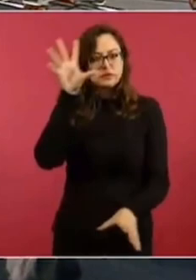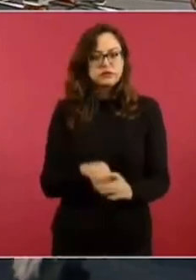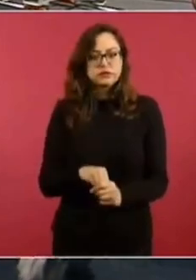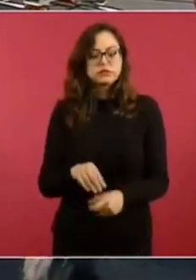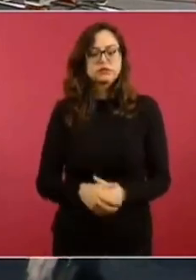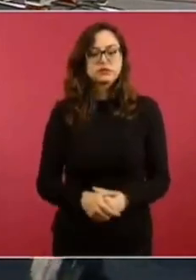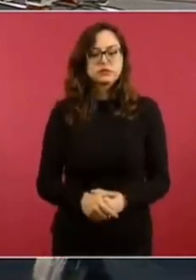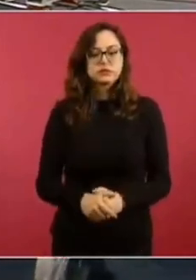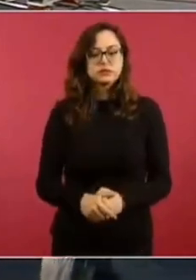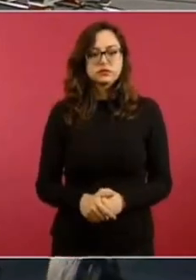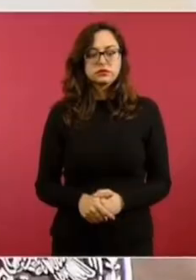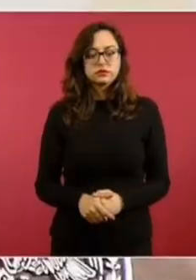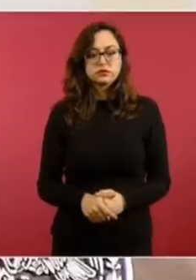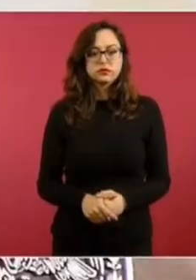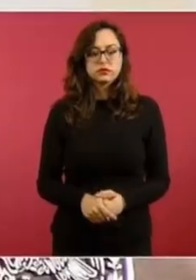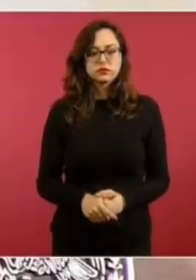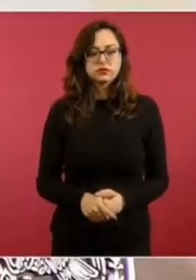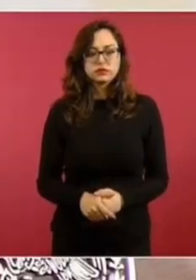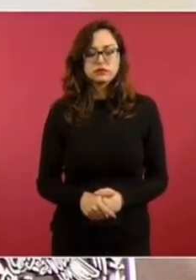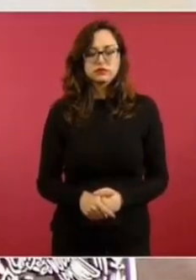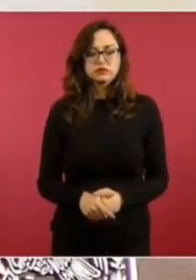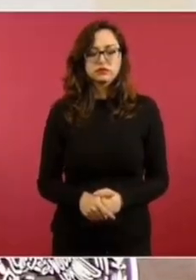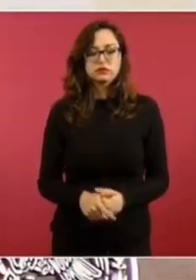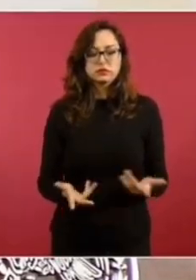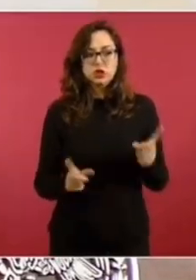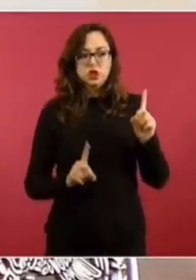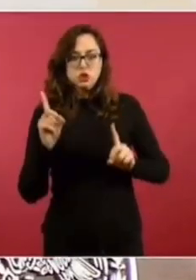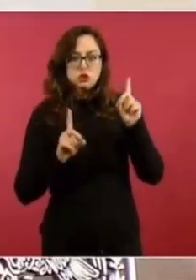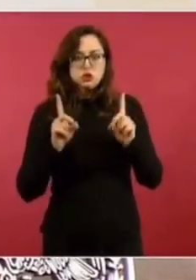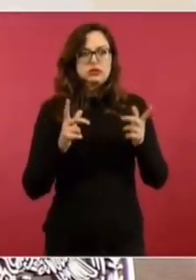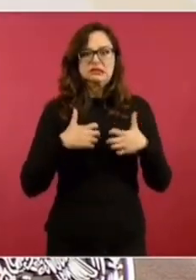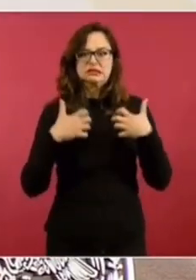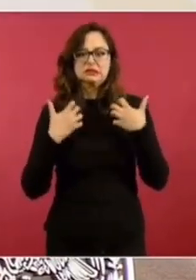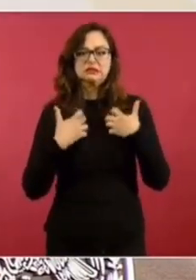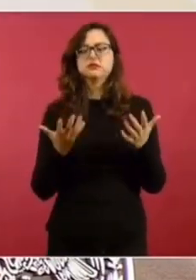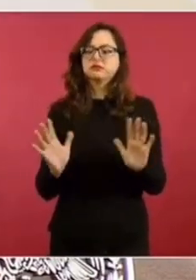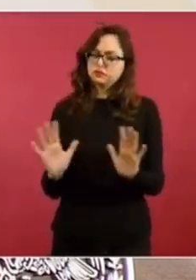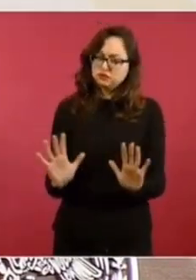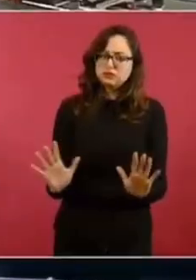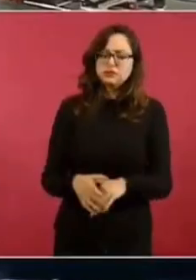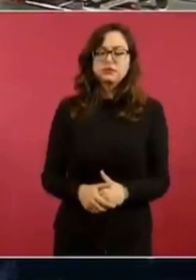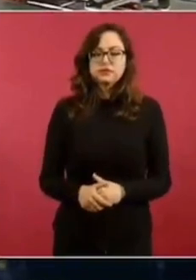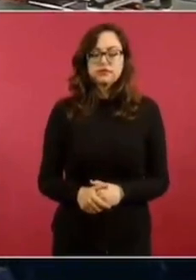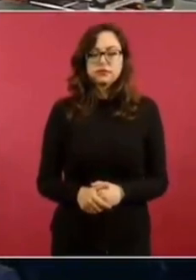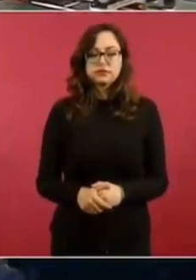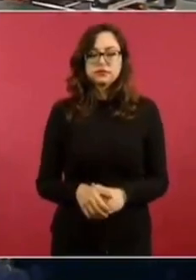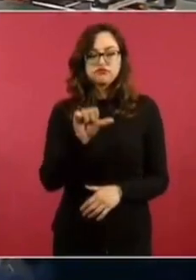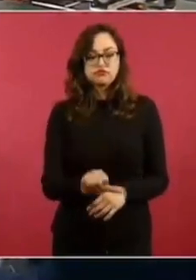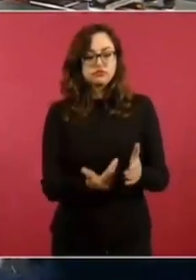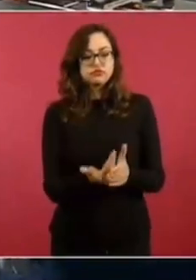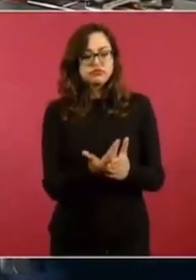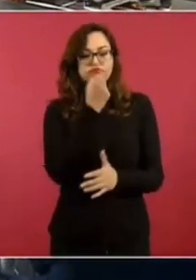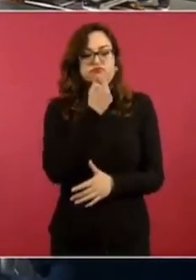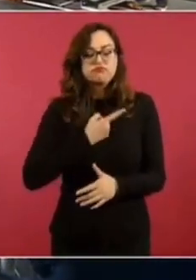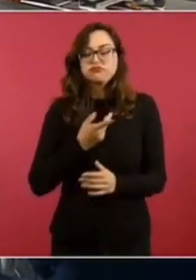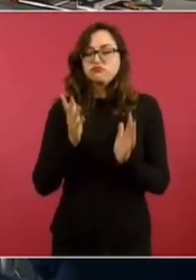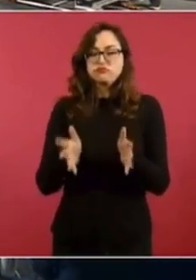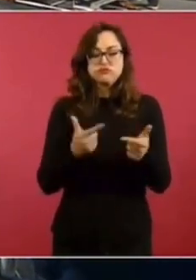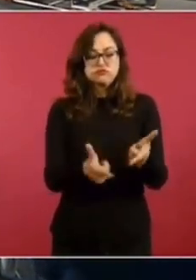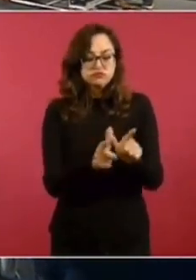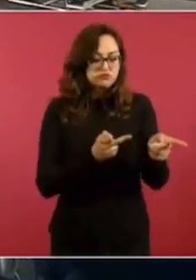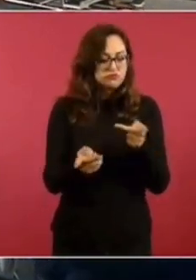para que no haya provocaciones. Porque hoy en mañana me informaron de que se están preparando